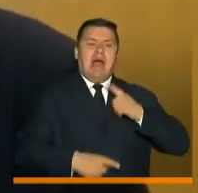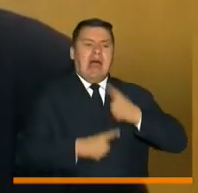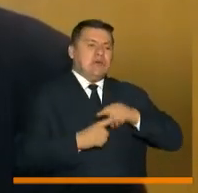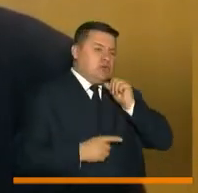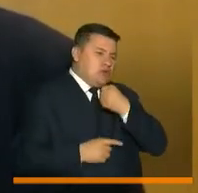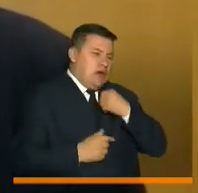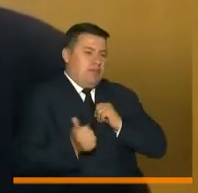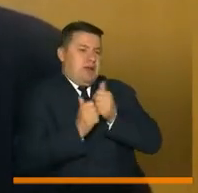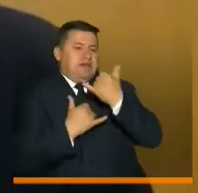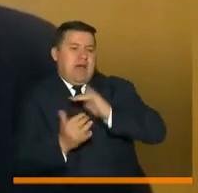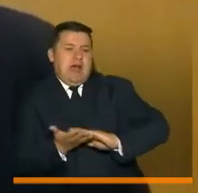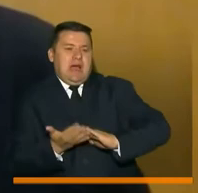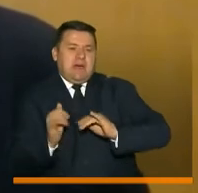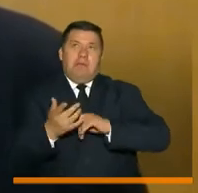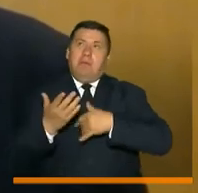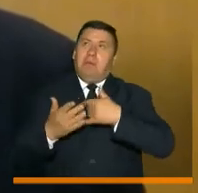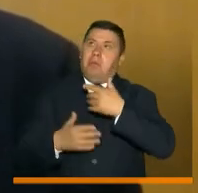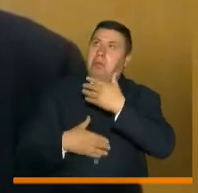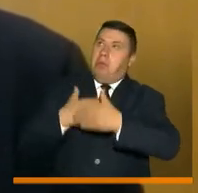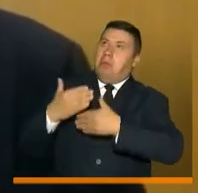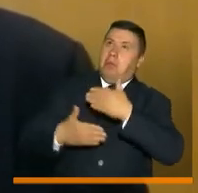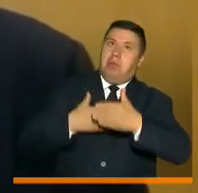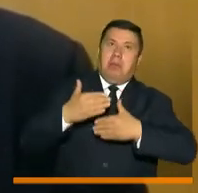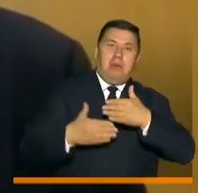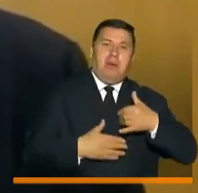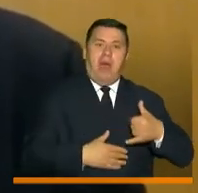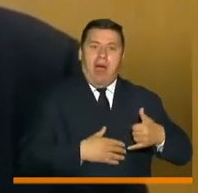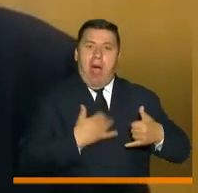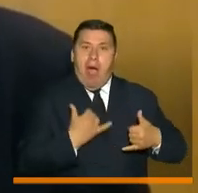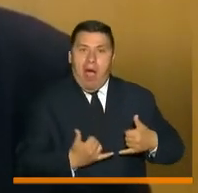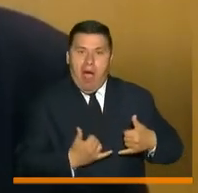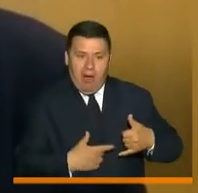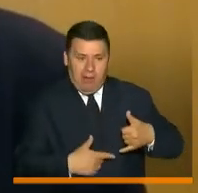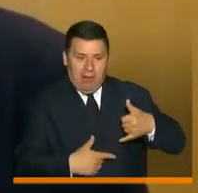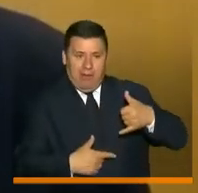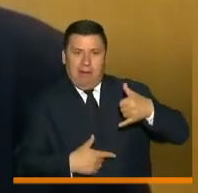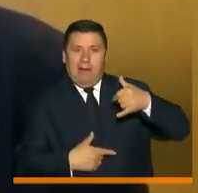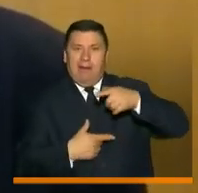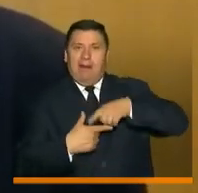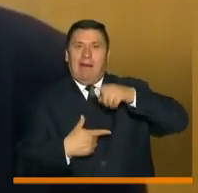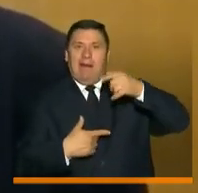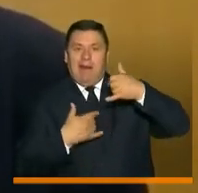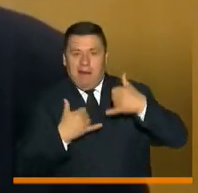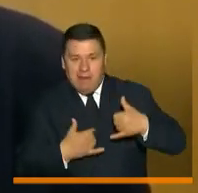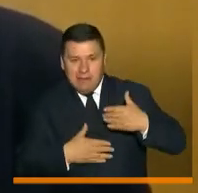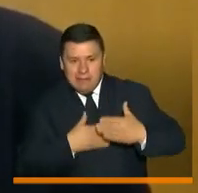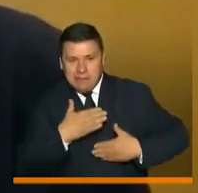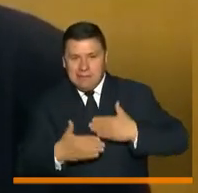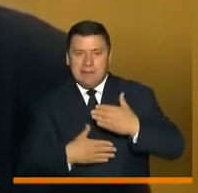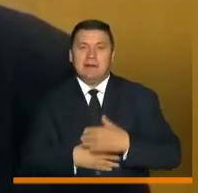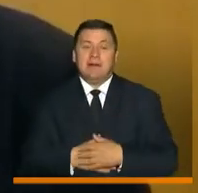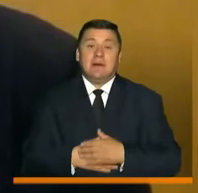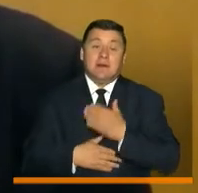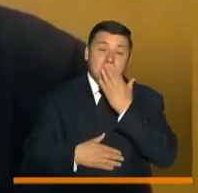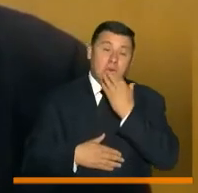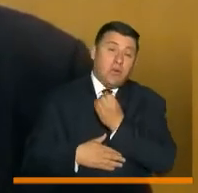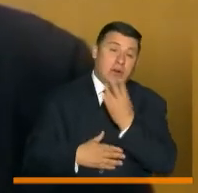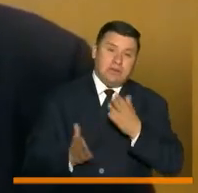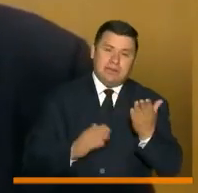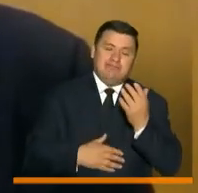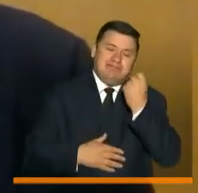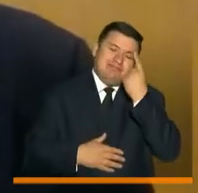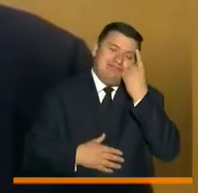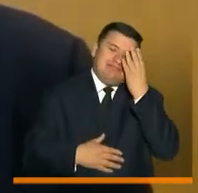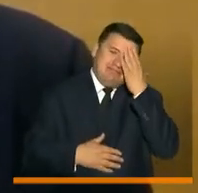en el pico y está registrando conjunturalmente unos datos altos en casos y en mortalidad, pero pues uno